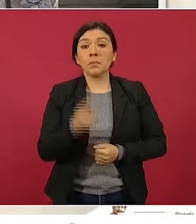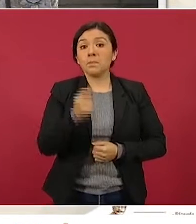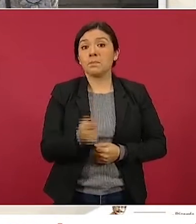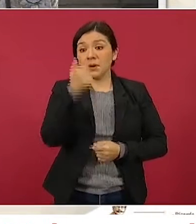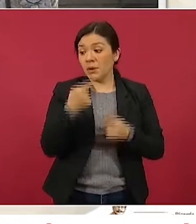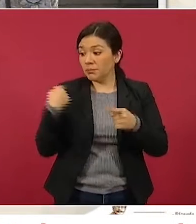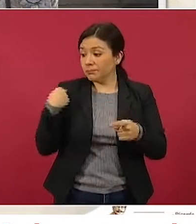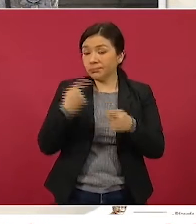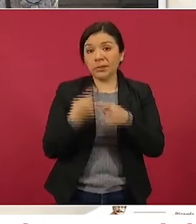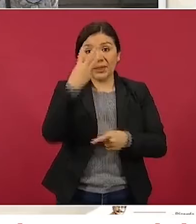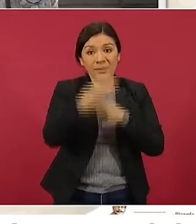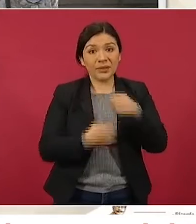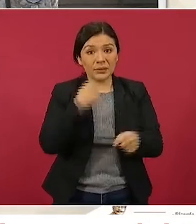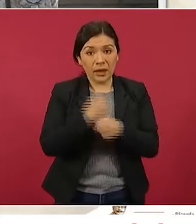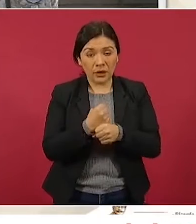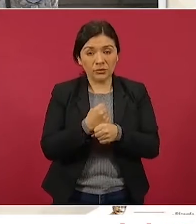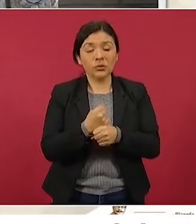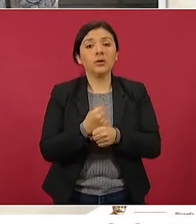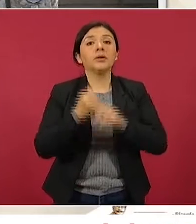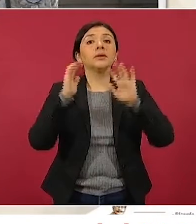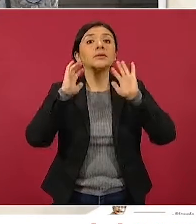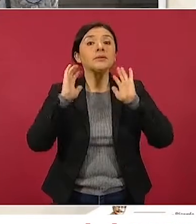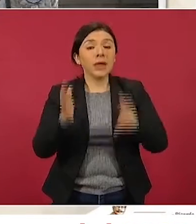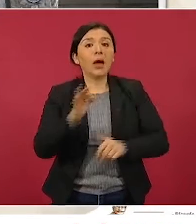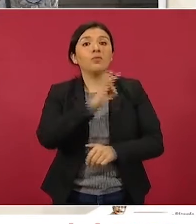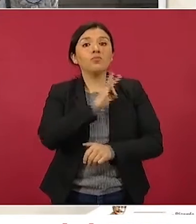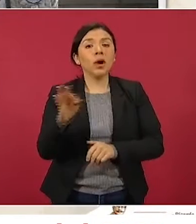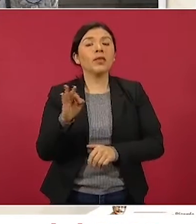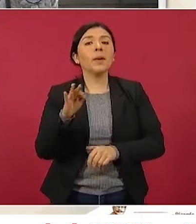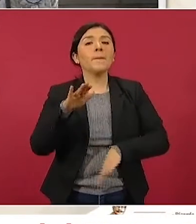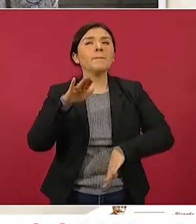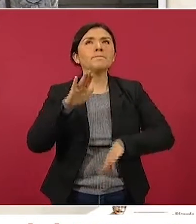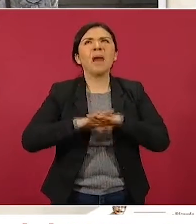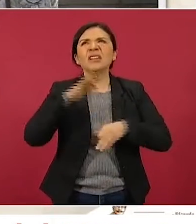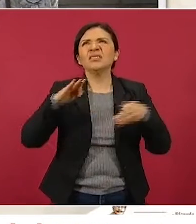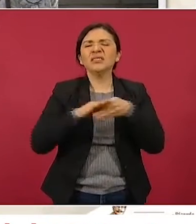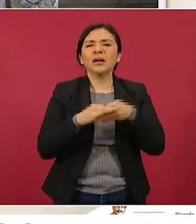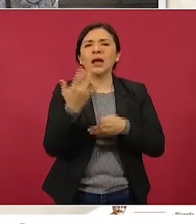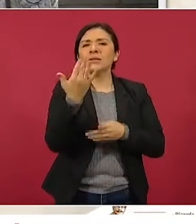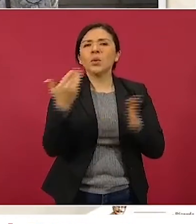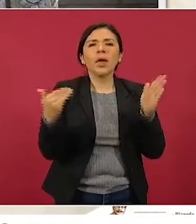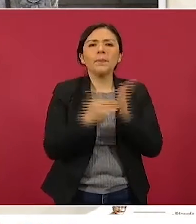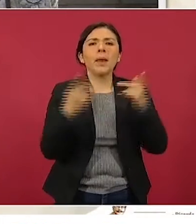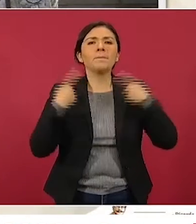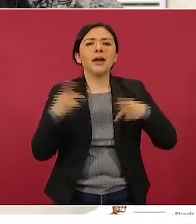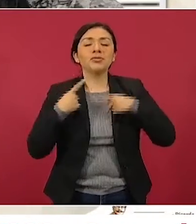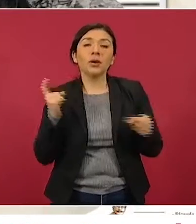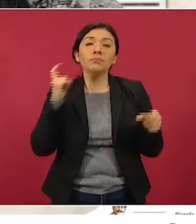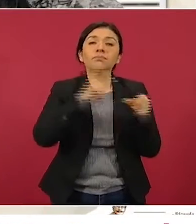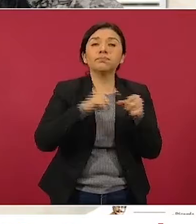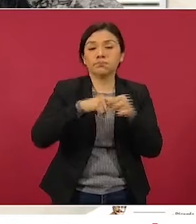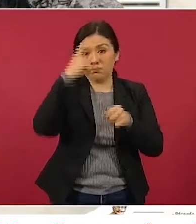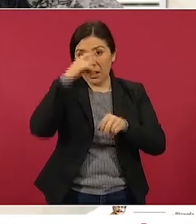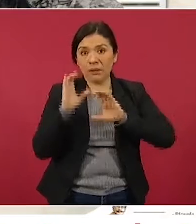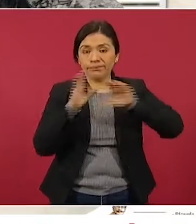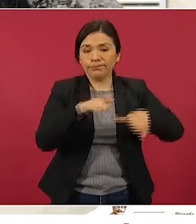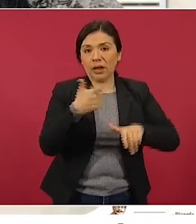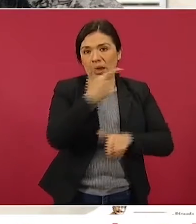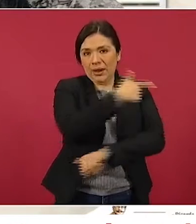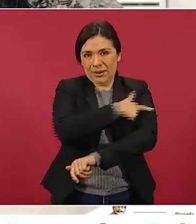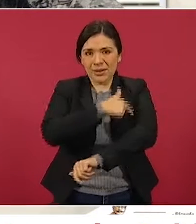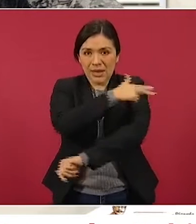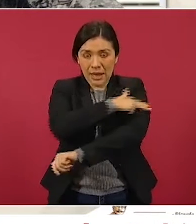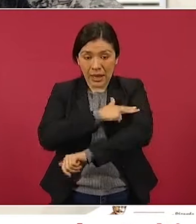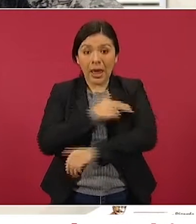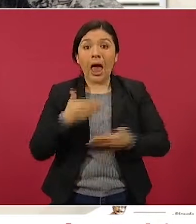se logró la meta de más de 50 mil elementos en la Guardia Nacional. Y